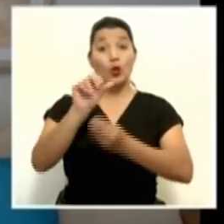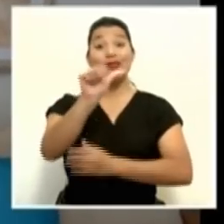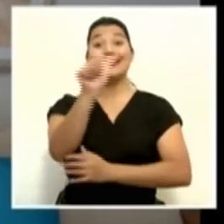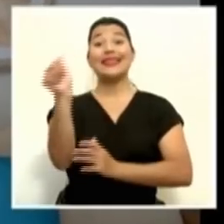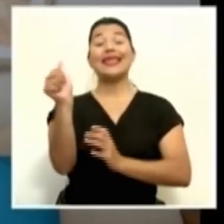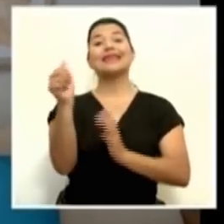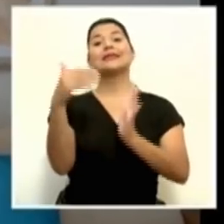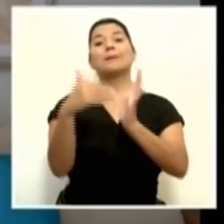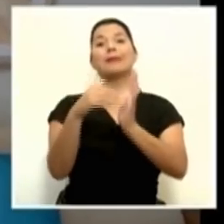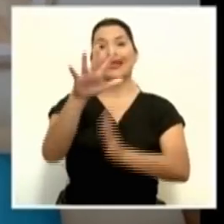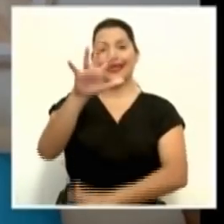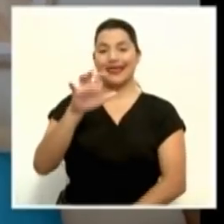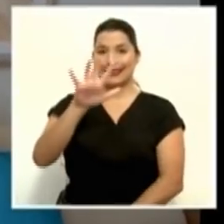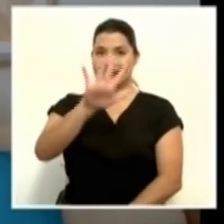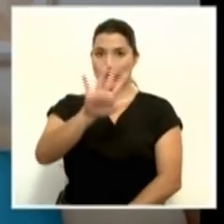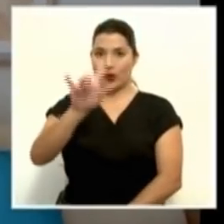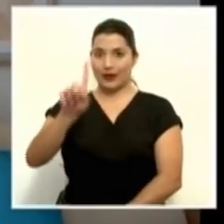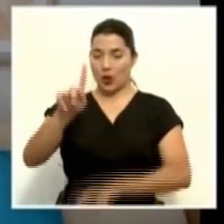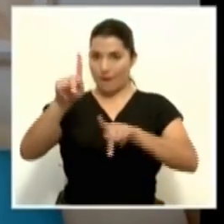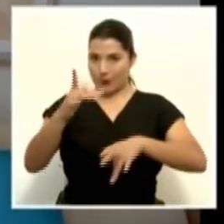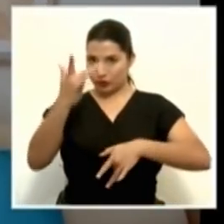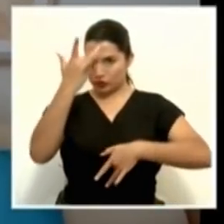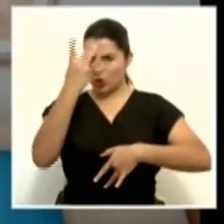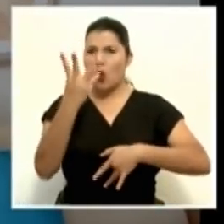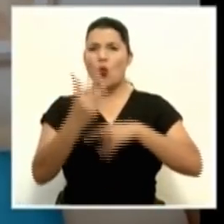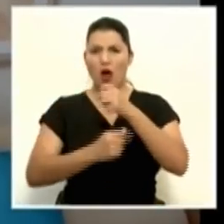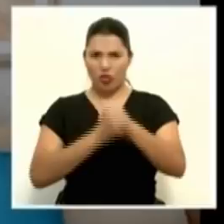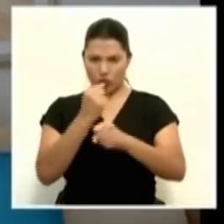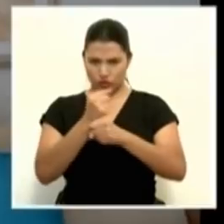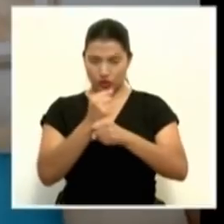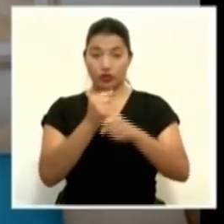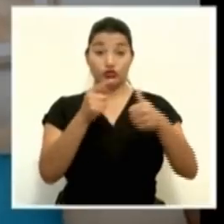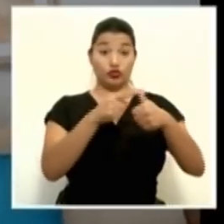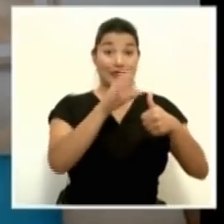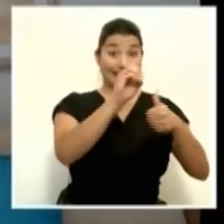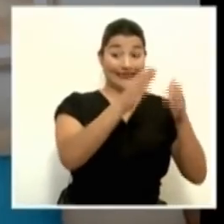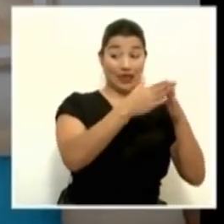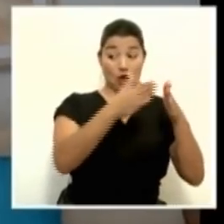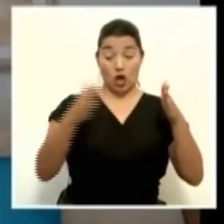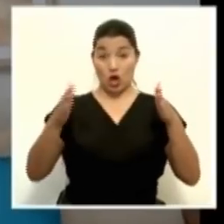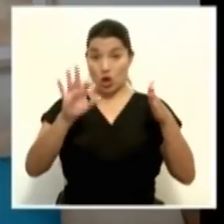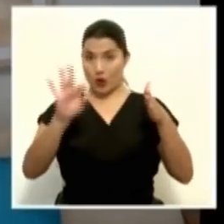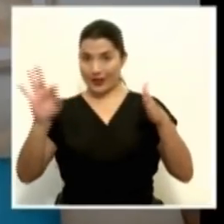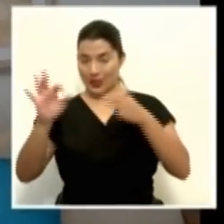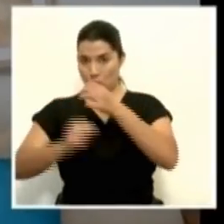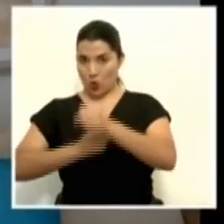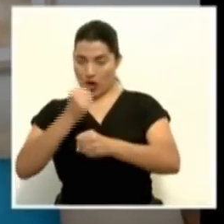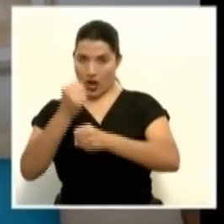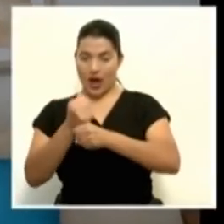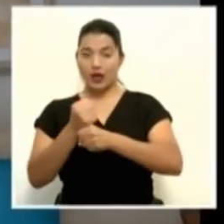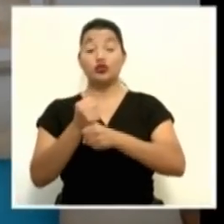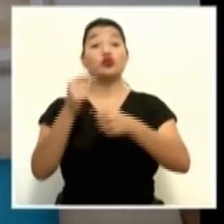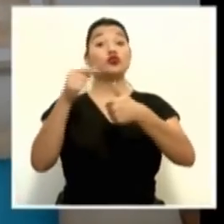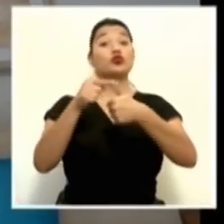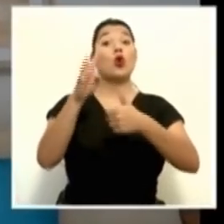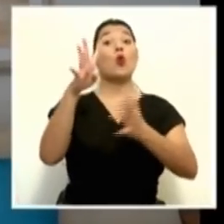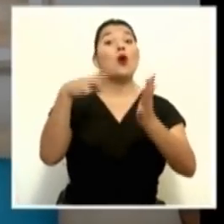.551 casos confirmados, con un rango de edad de 0 a 99 años. Se trata de 4